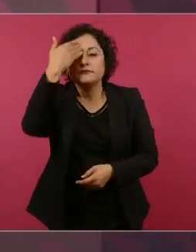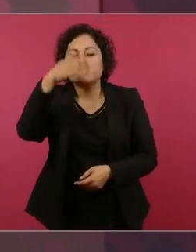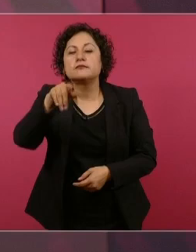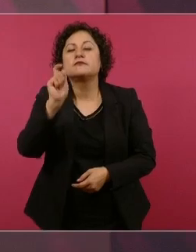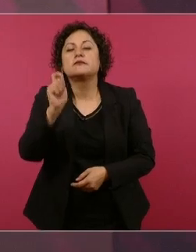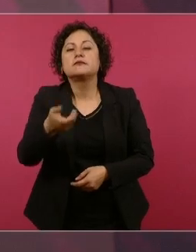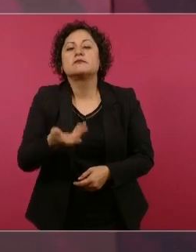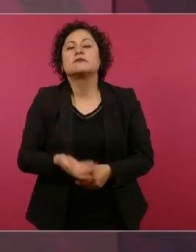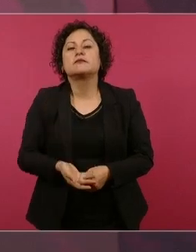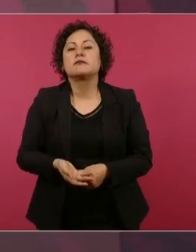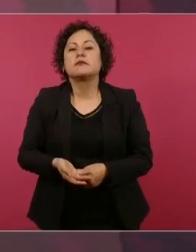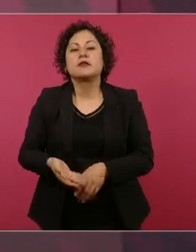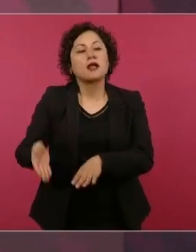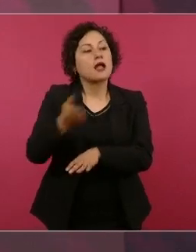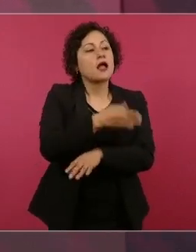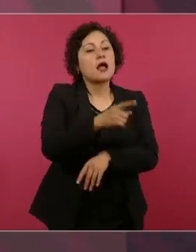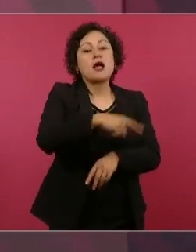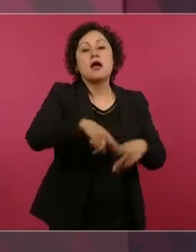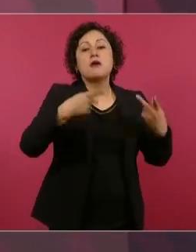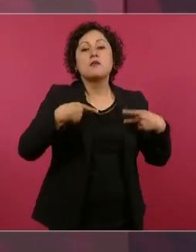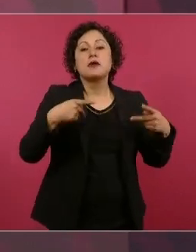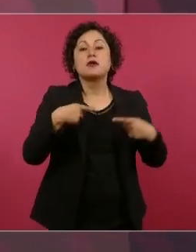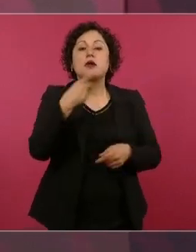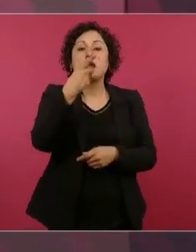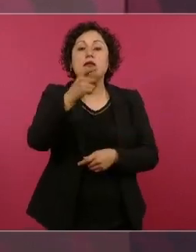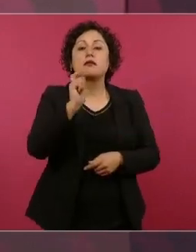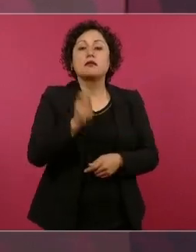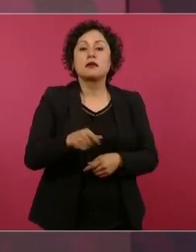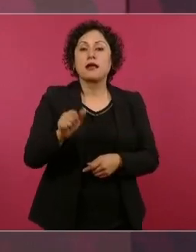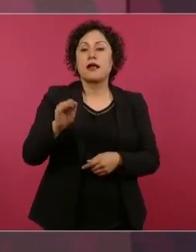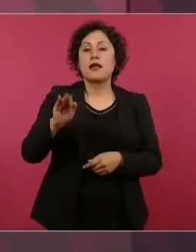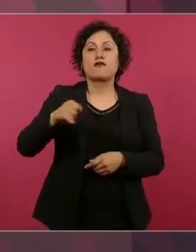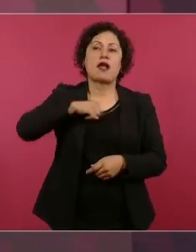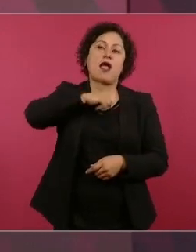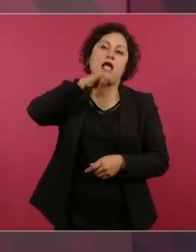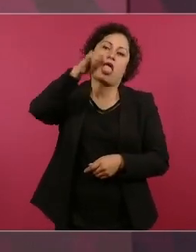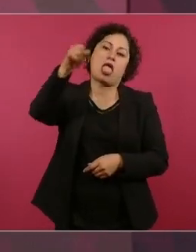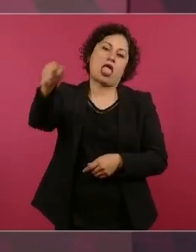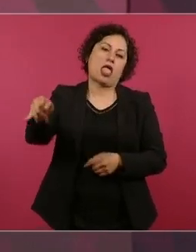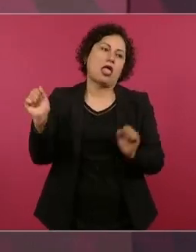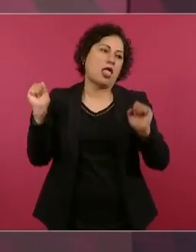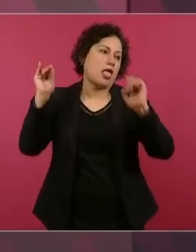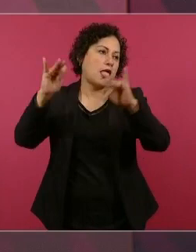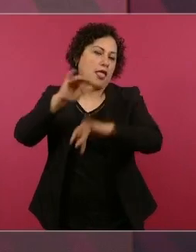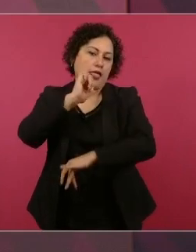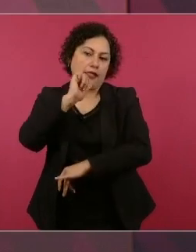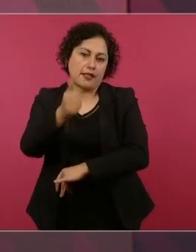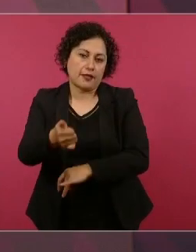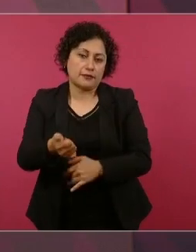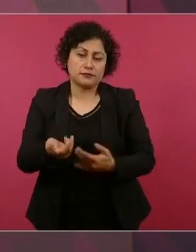moscas. Pues ya está con